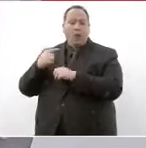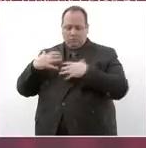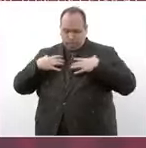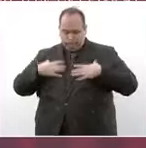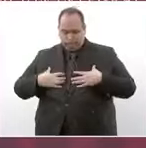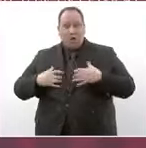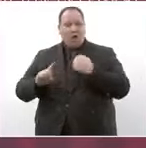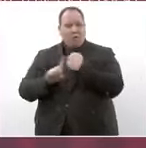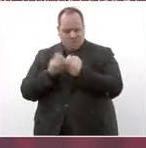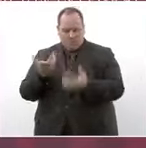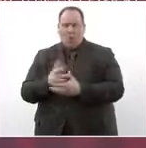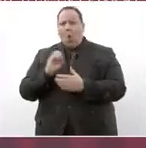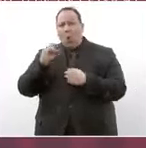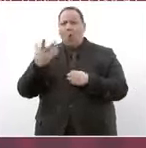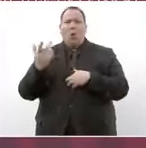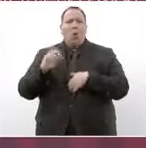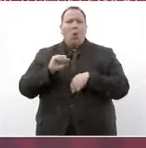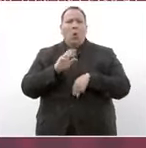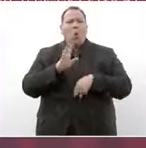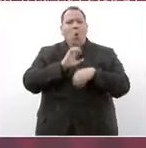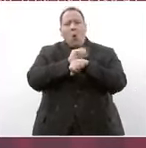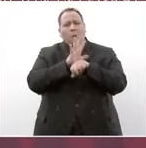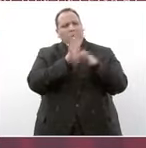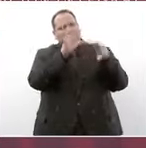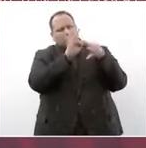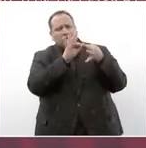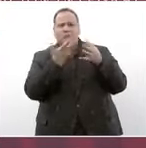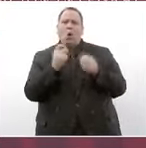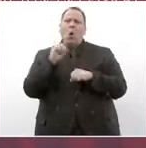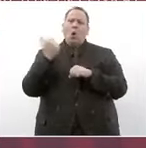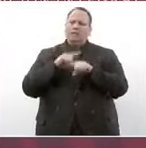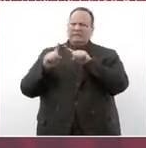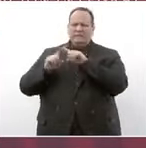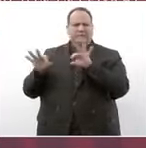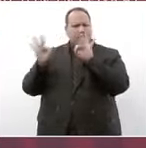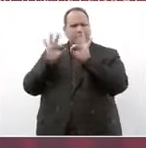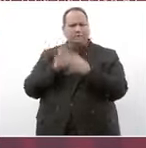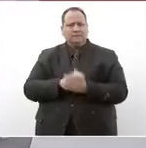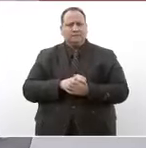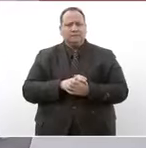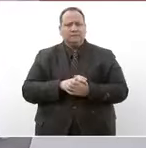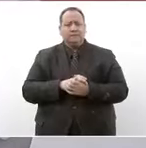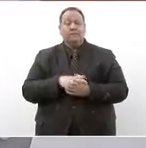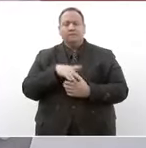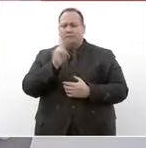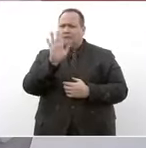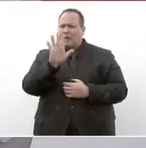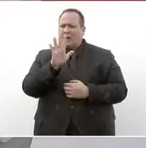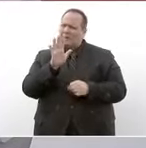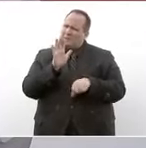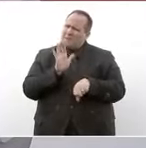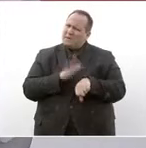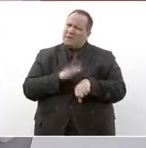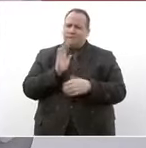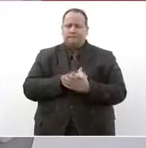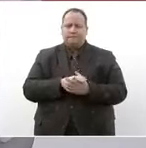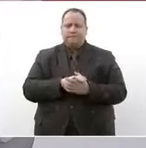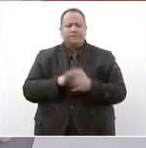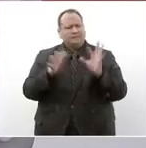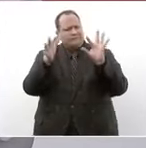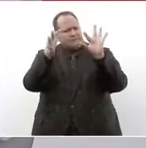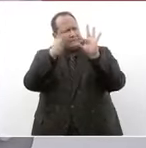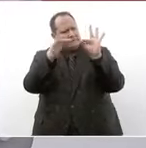pulmón por COVID y algunas otras muy importantes. Pero sobre todo quiero